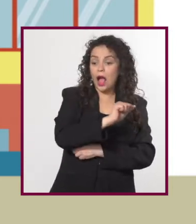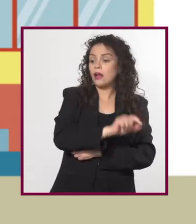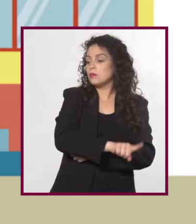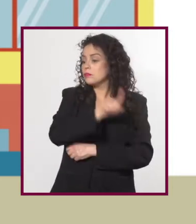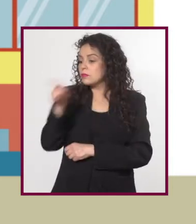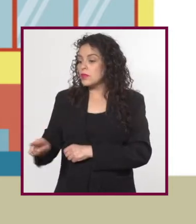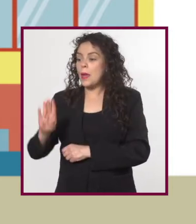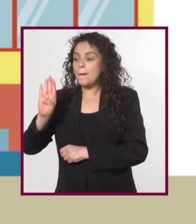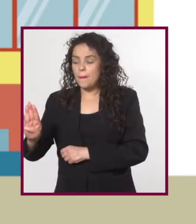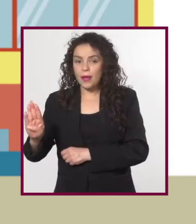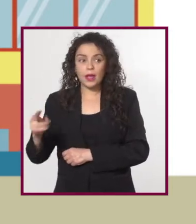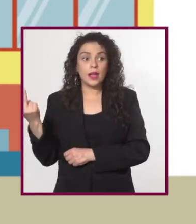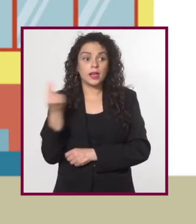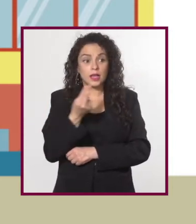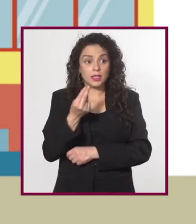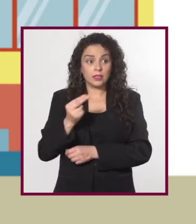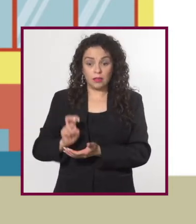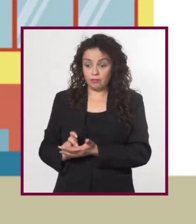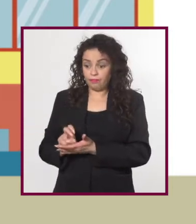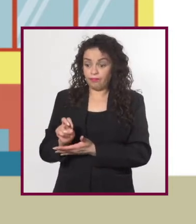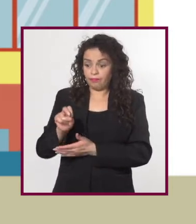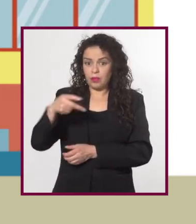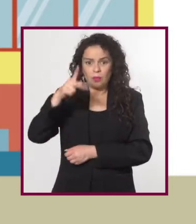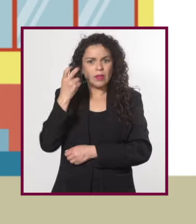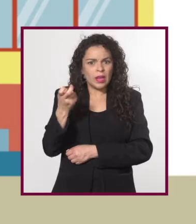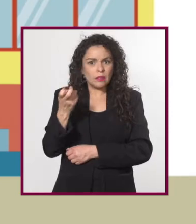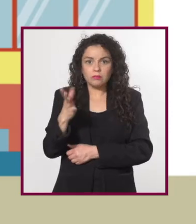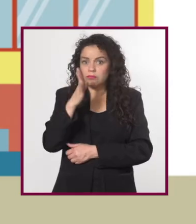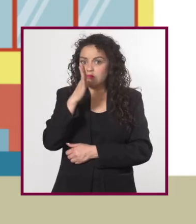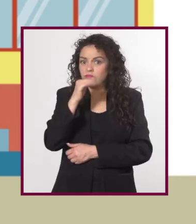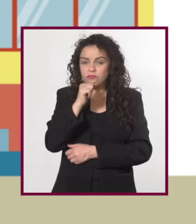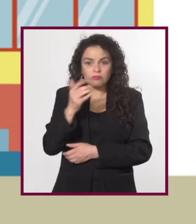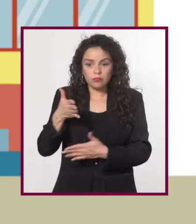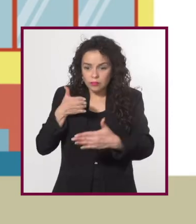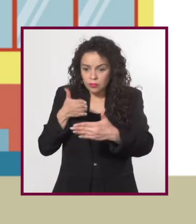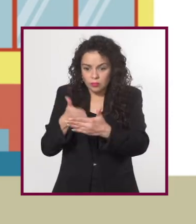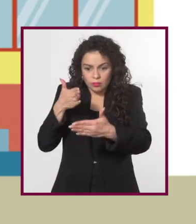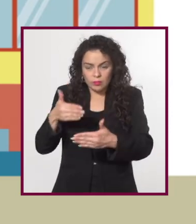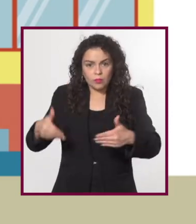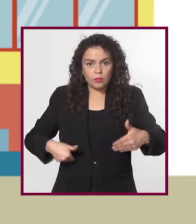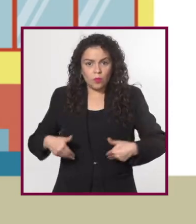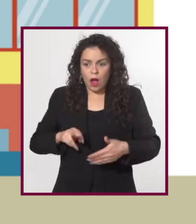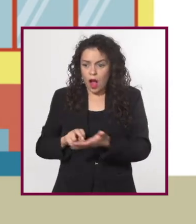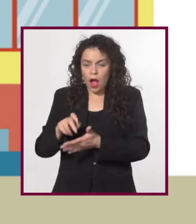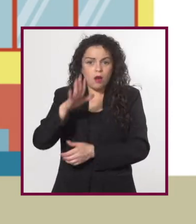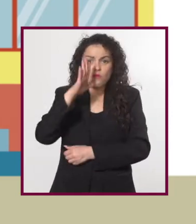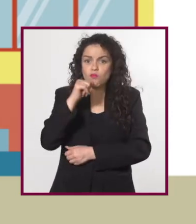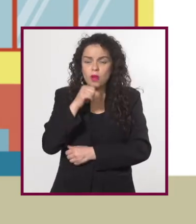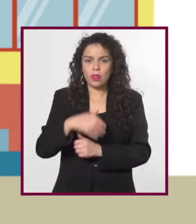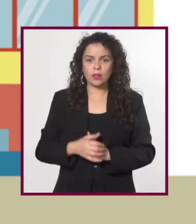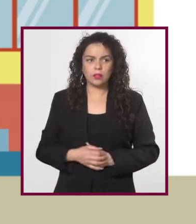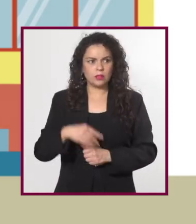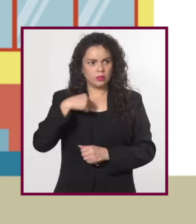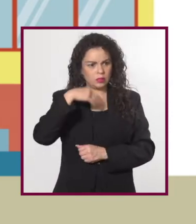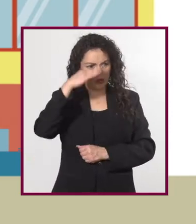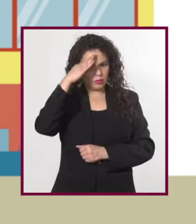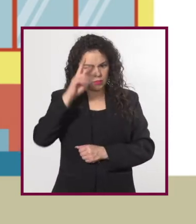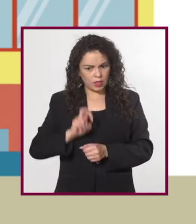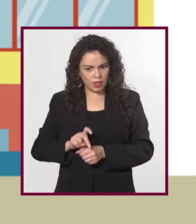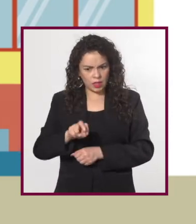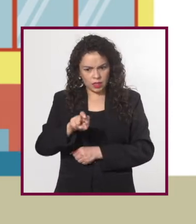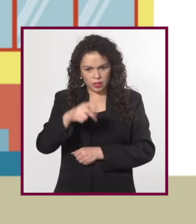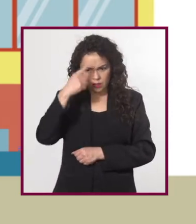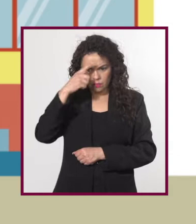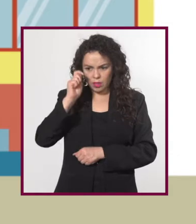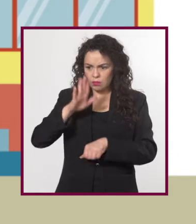al punto B. Necesita subir. Pero esa escalera se interpone en su camino. Siempre pensé que una